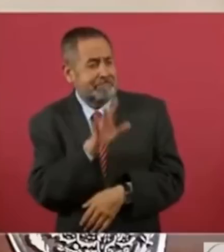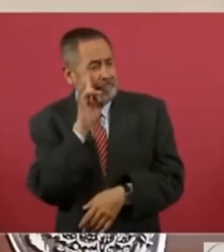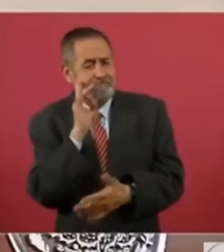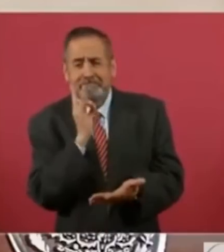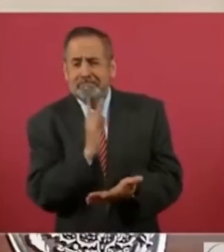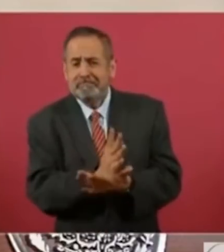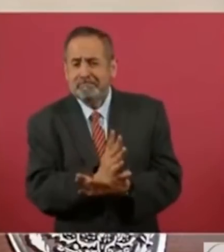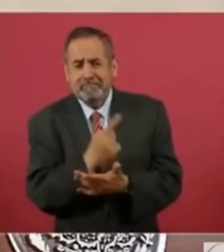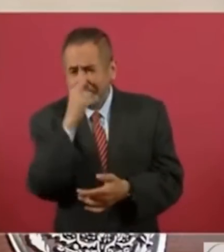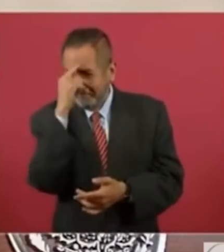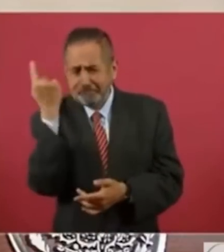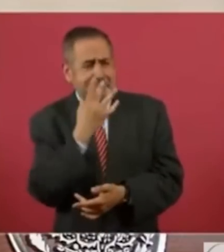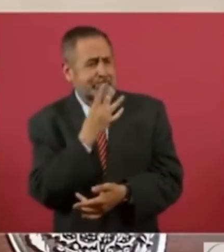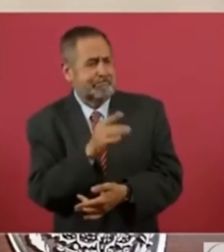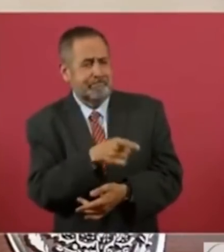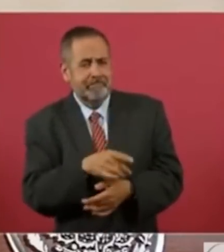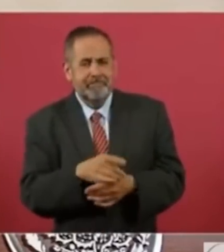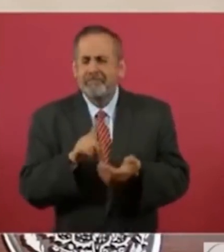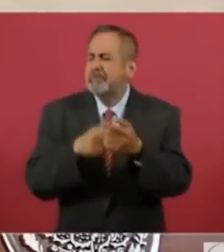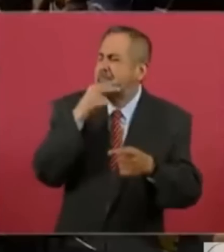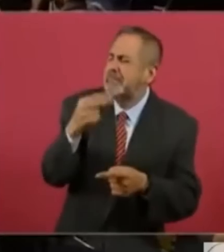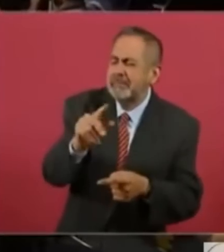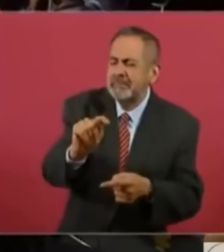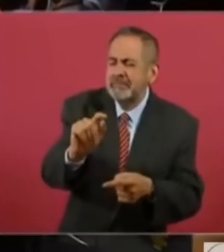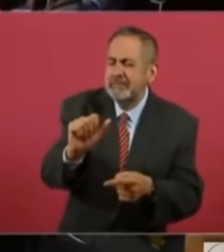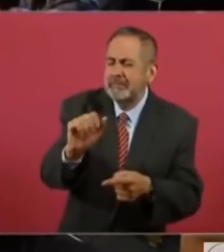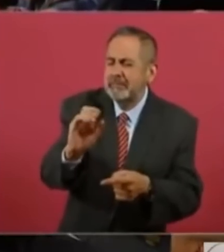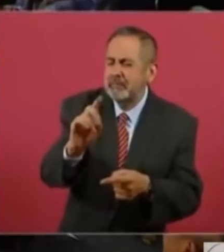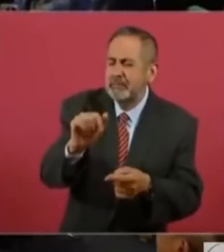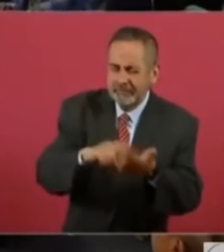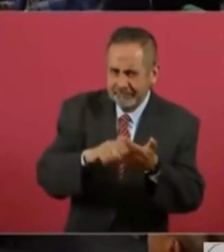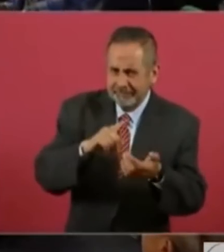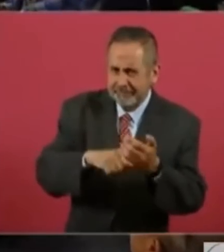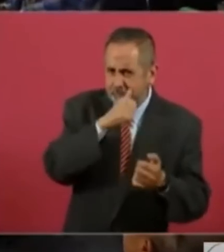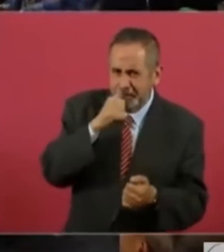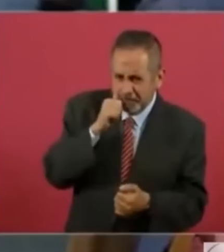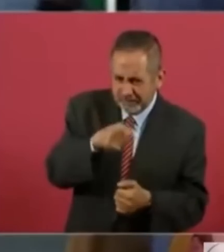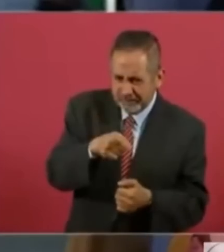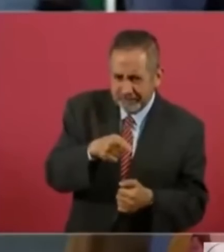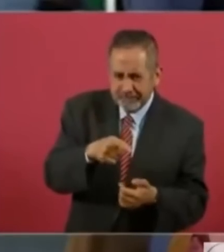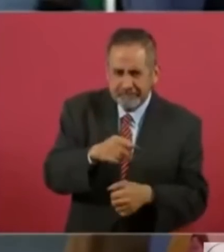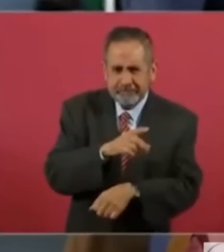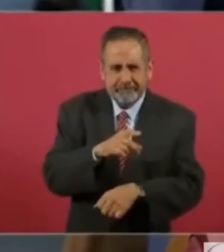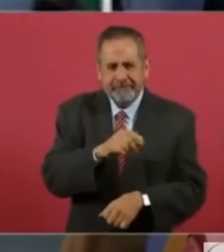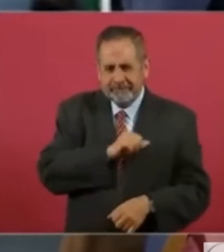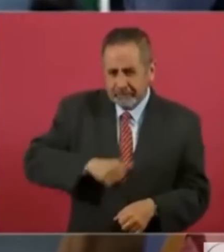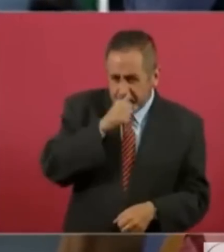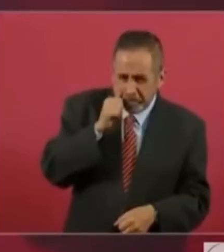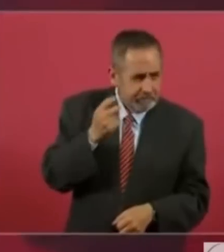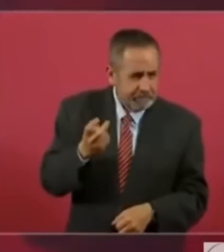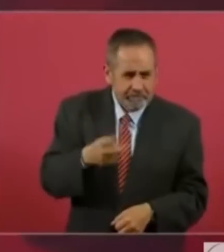predecibles. ¿Cuál es Taboada? ¿El de Benito Juárez? Benito Juárez. Ese, ese es.